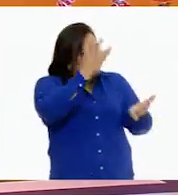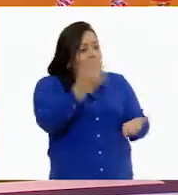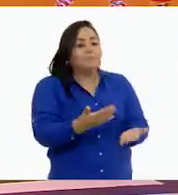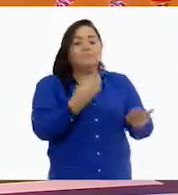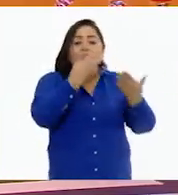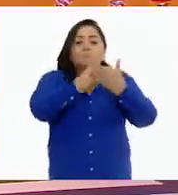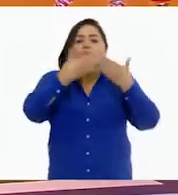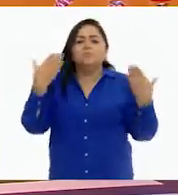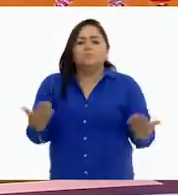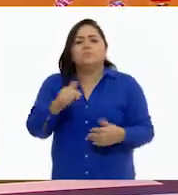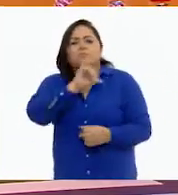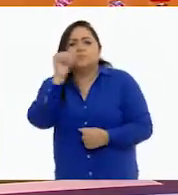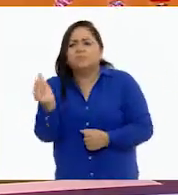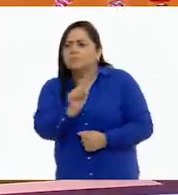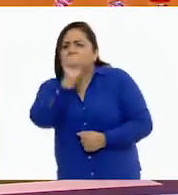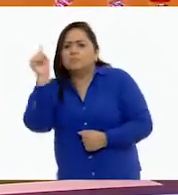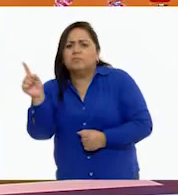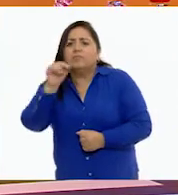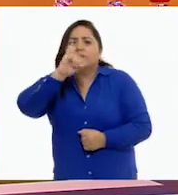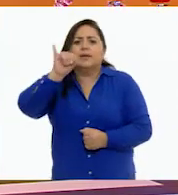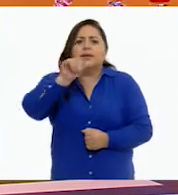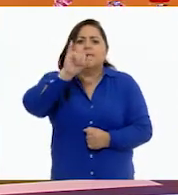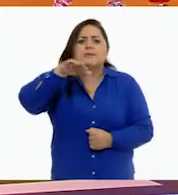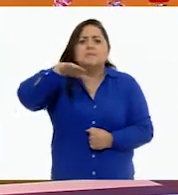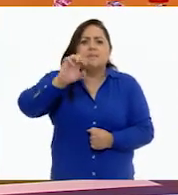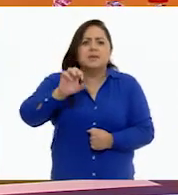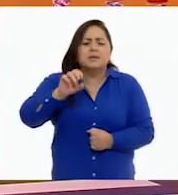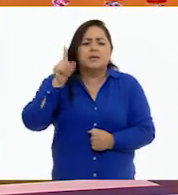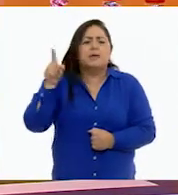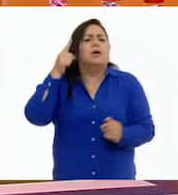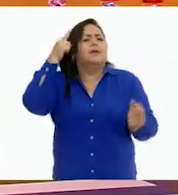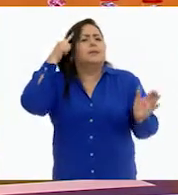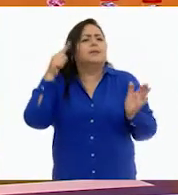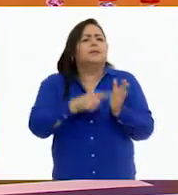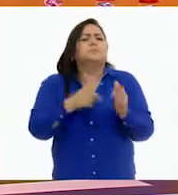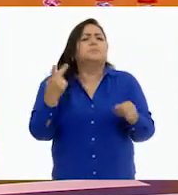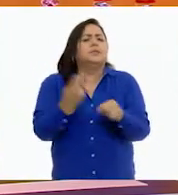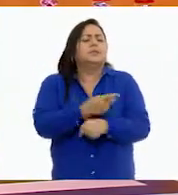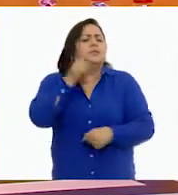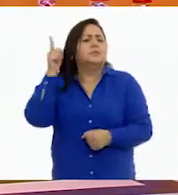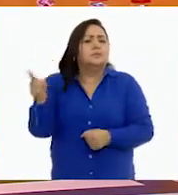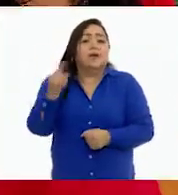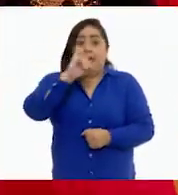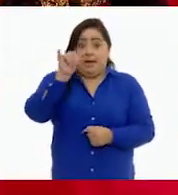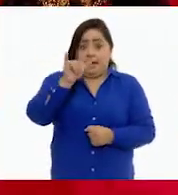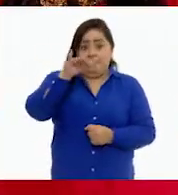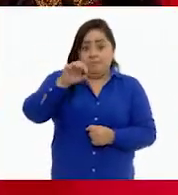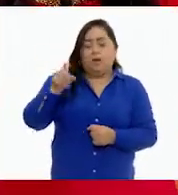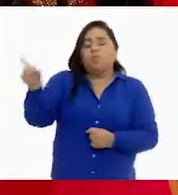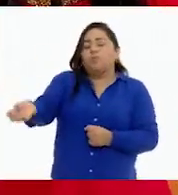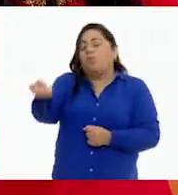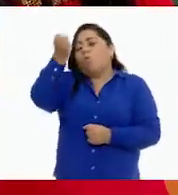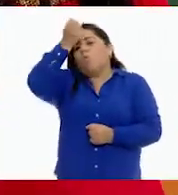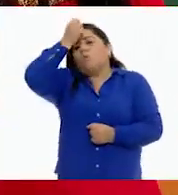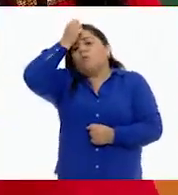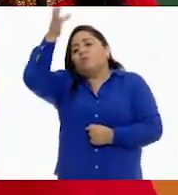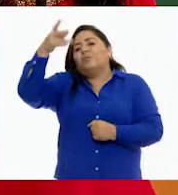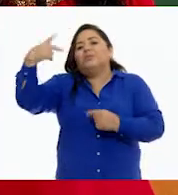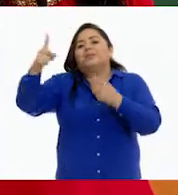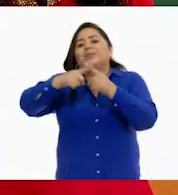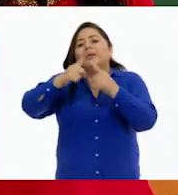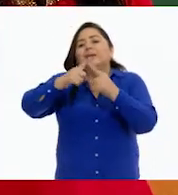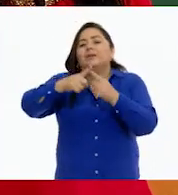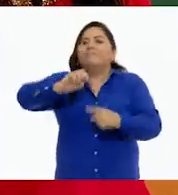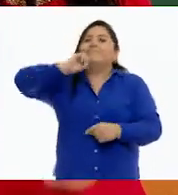Ahora tenemos el caso de Jaime. ¿Qué creen que le pasa a Jaime? Jaime olvidó su tarea